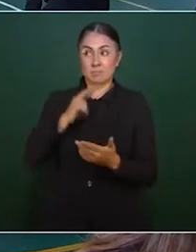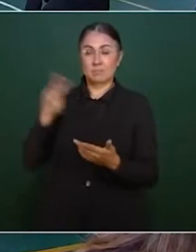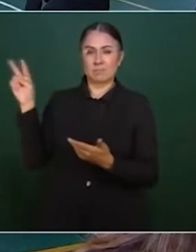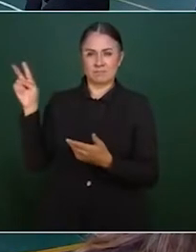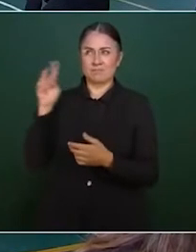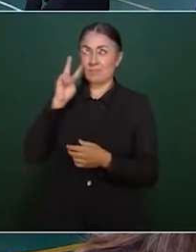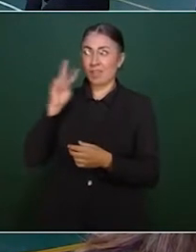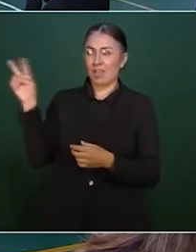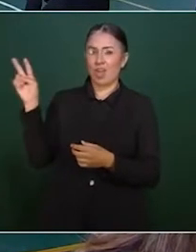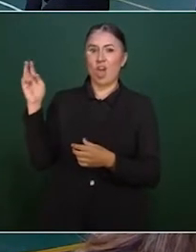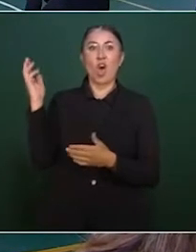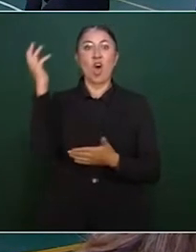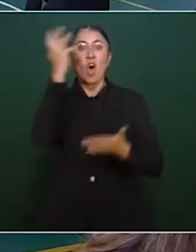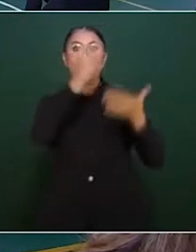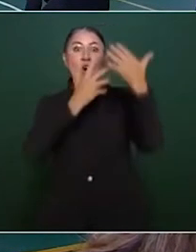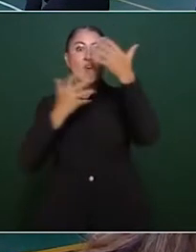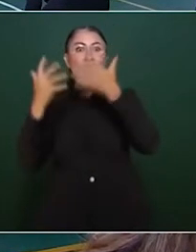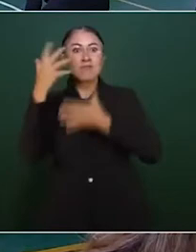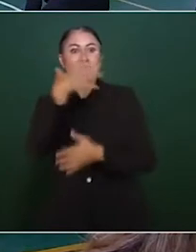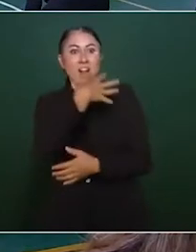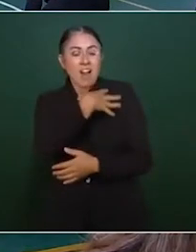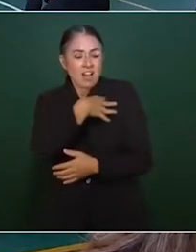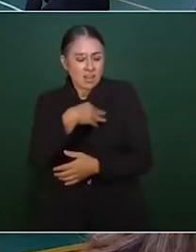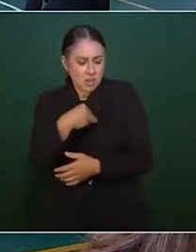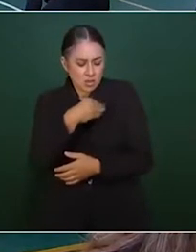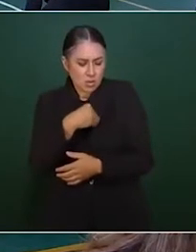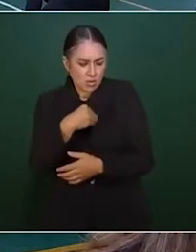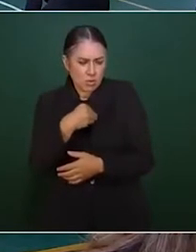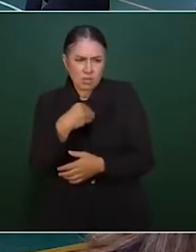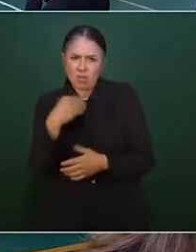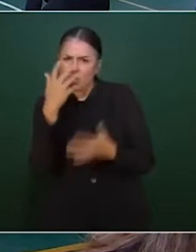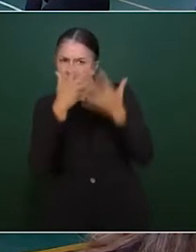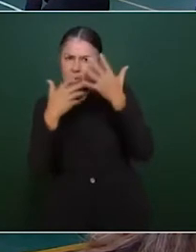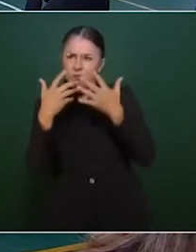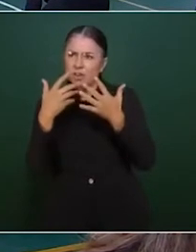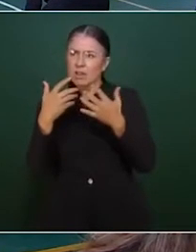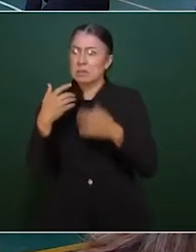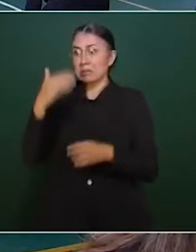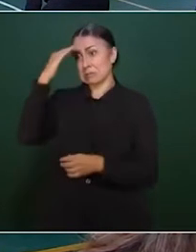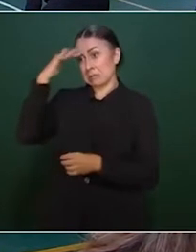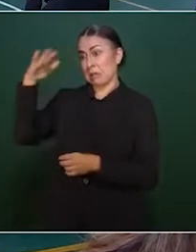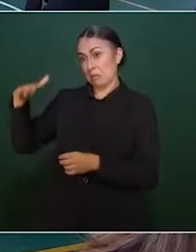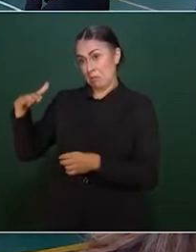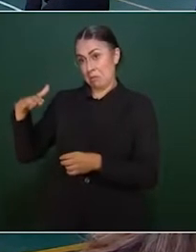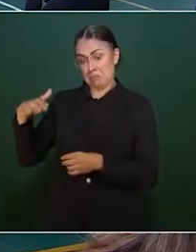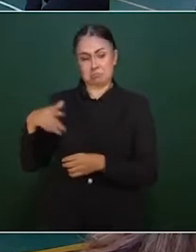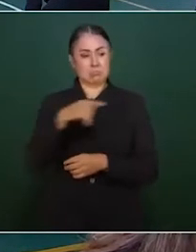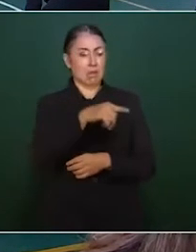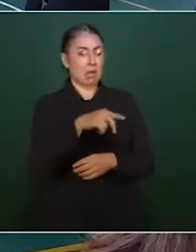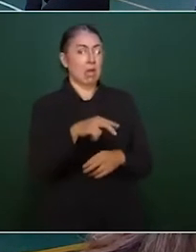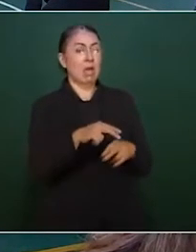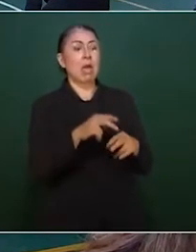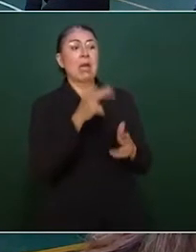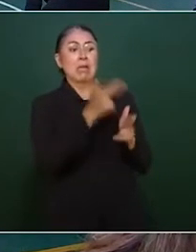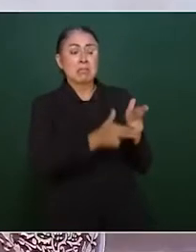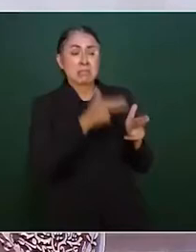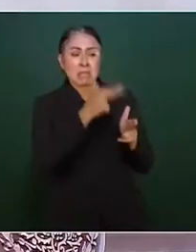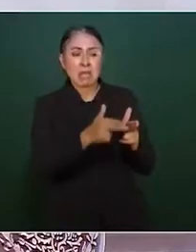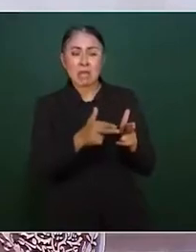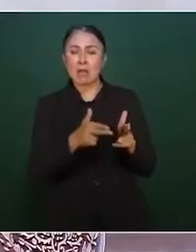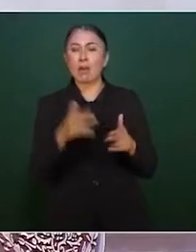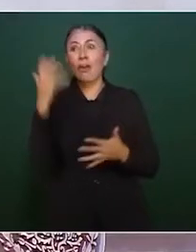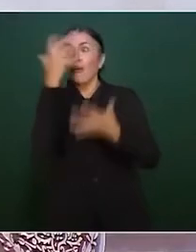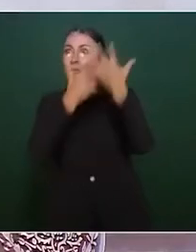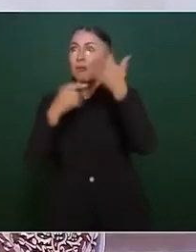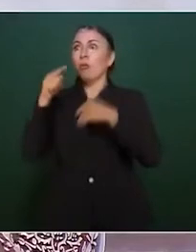Confunden a su hijo con una señora. Confunden un tren con un simulador. Confunden un